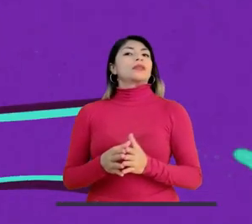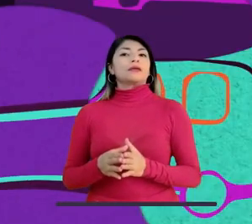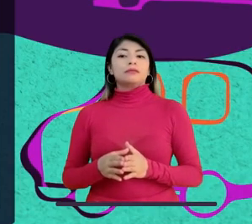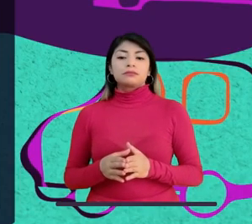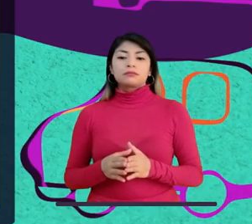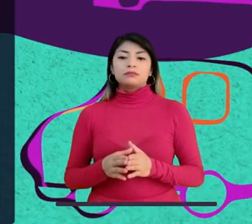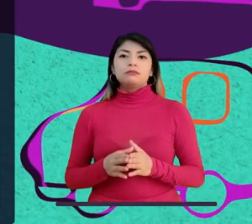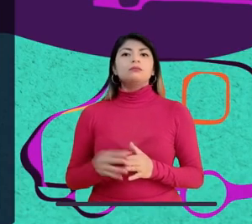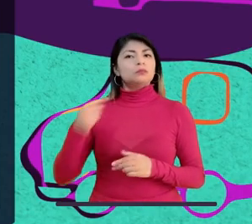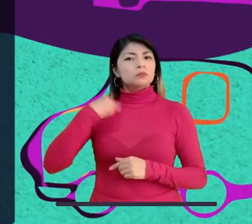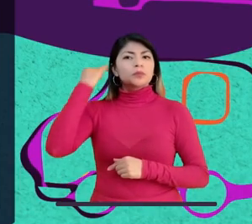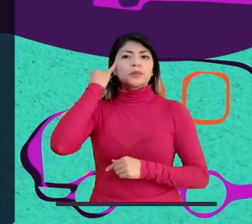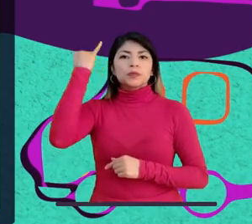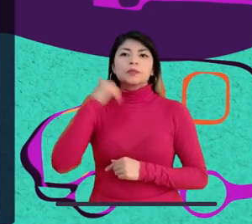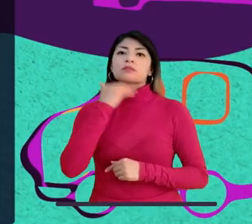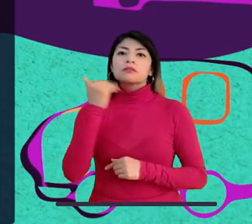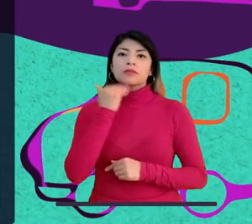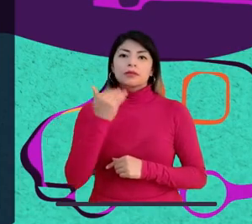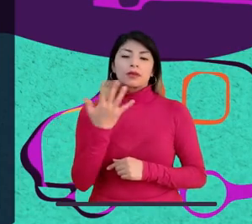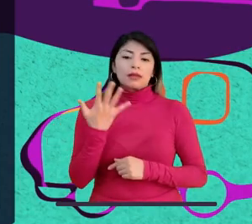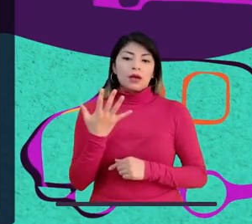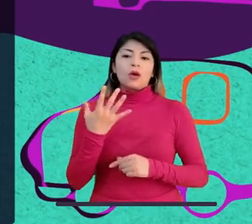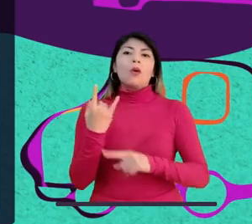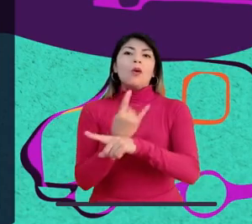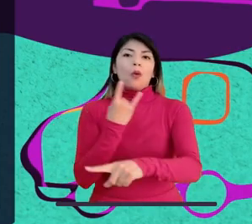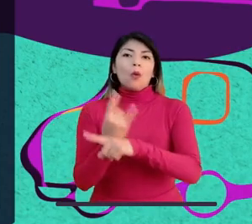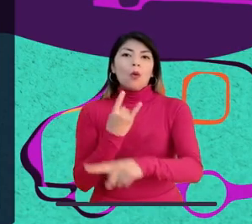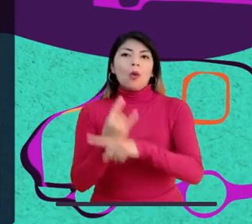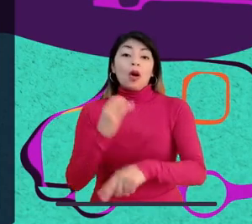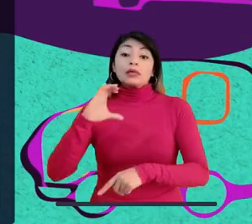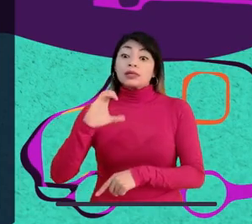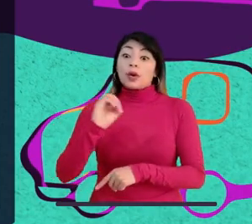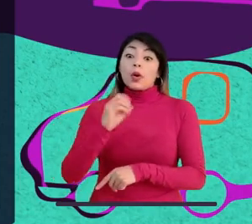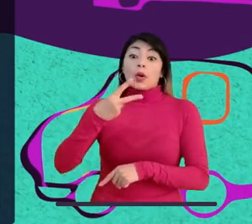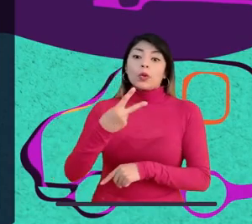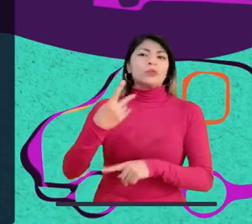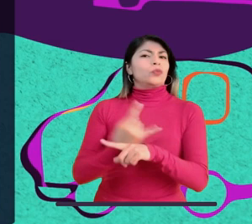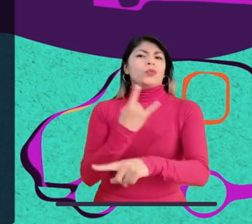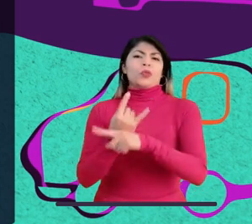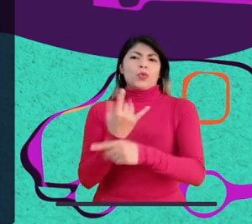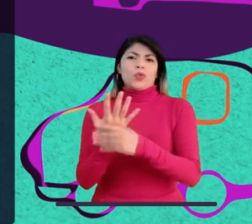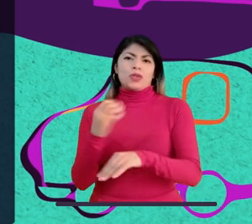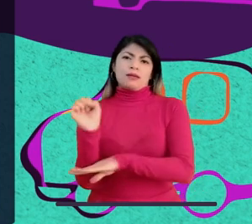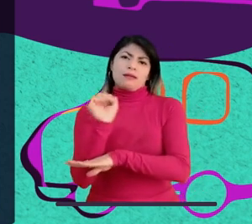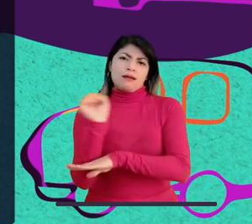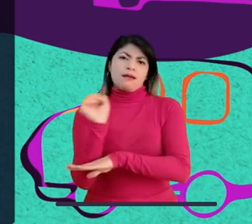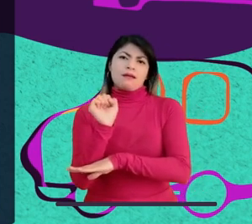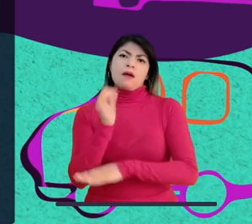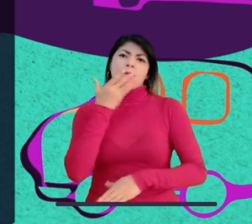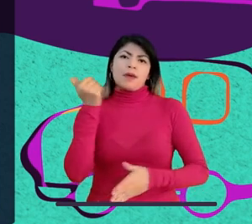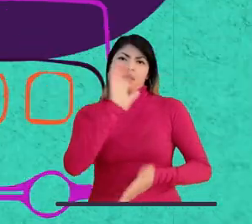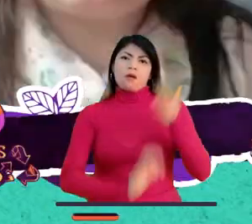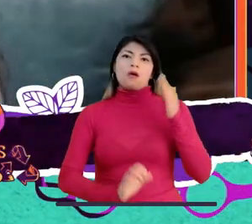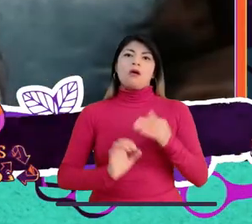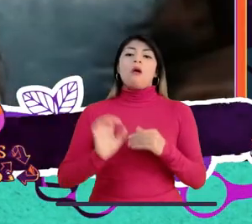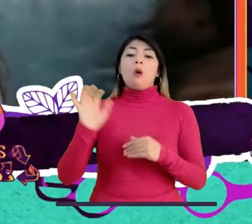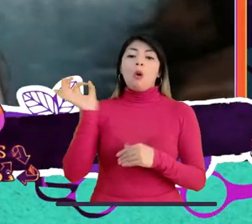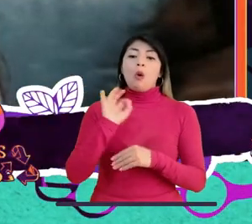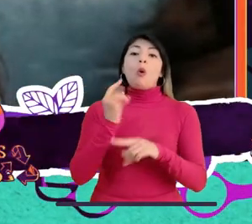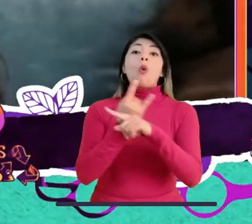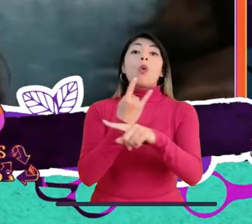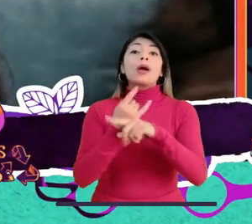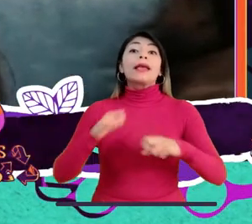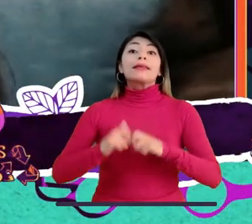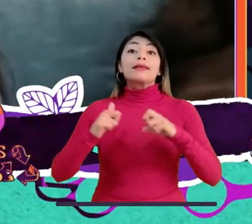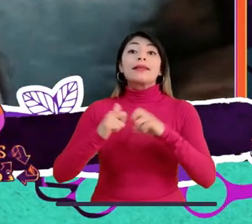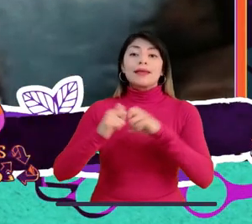Yo contribuyo que no utilicemos tanto los carros porque se forma el CO2 y daña la atmósfera. Usando